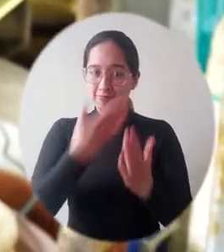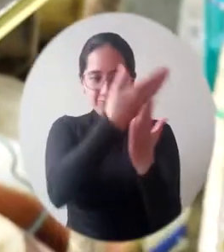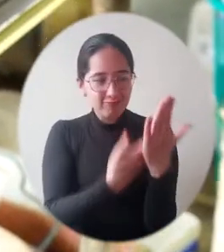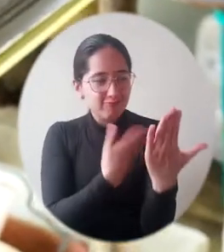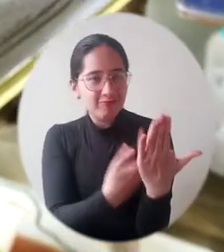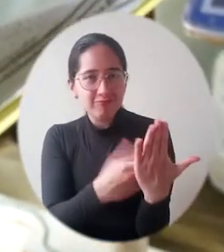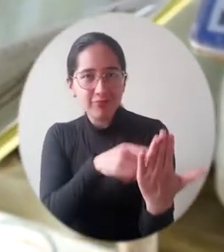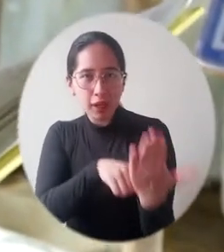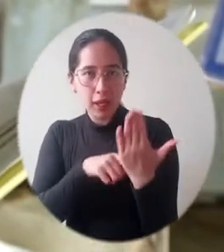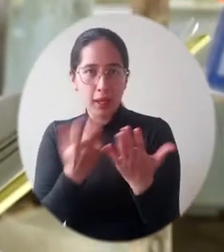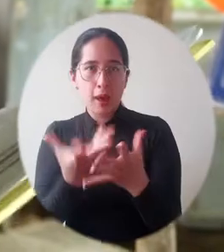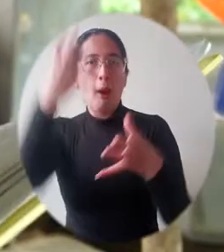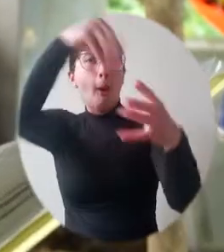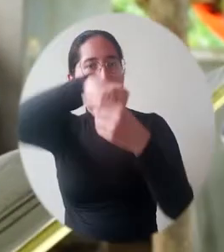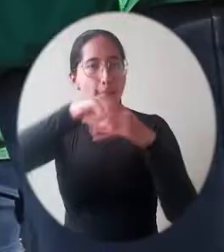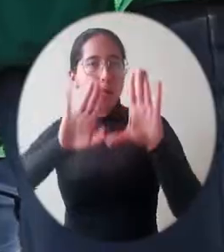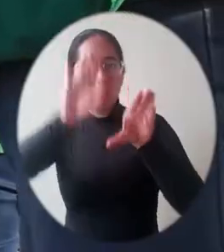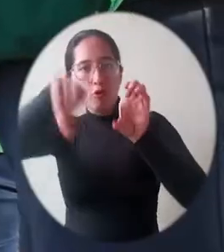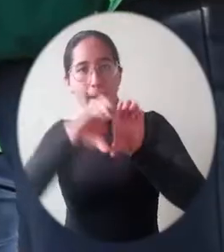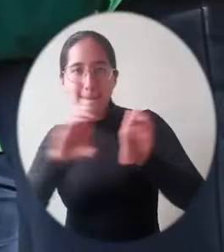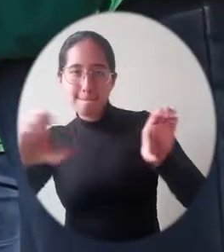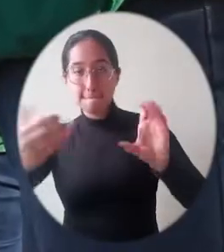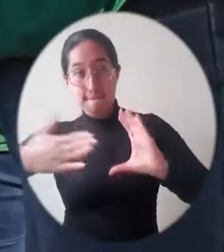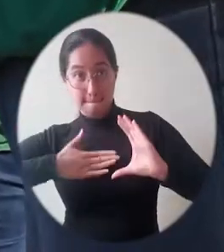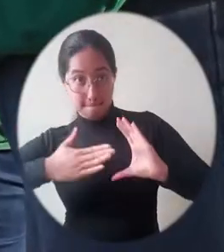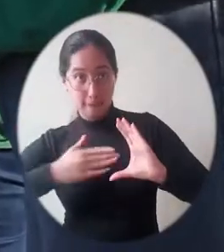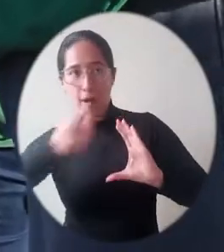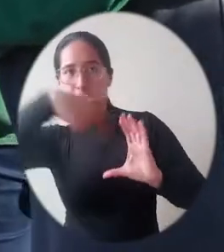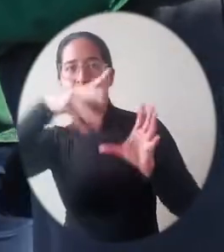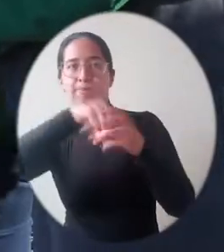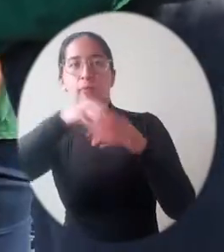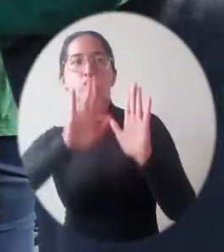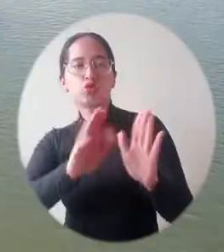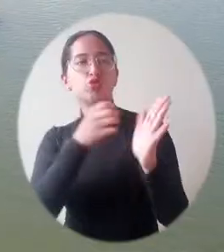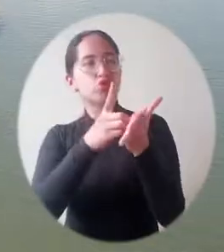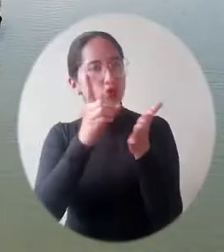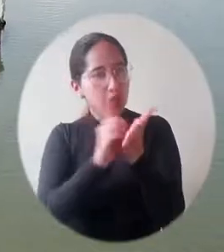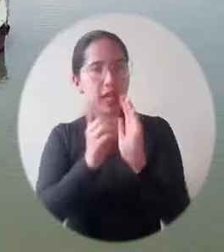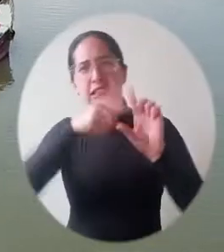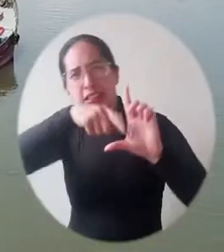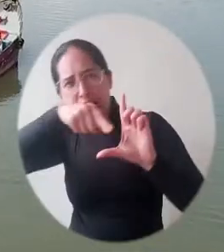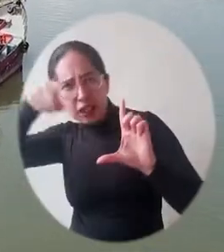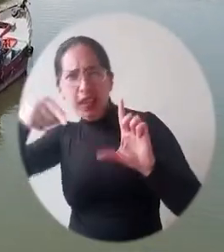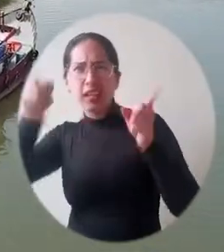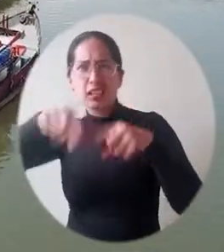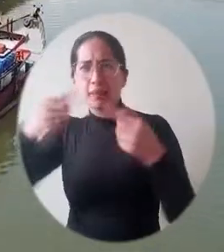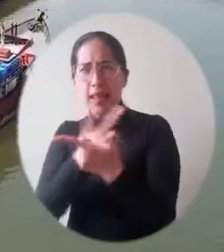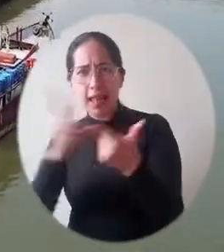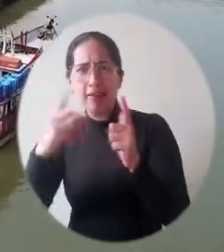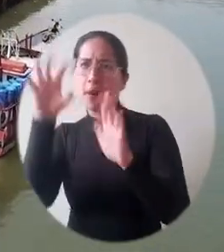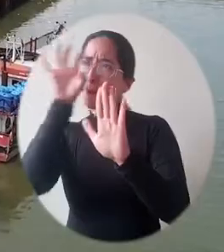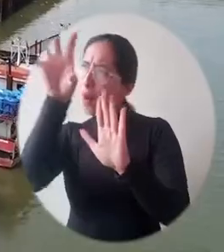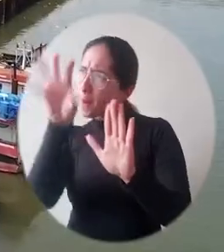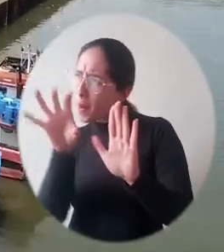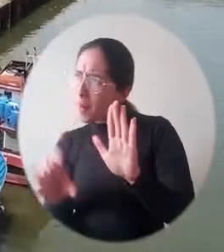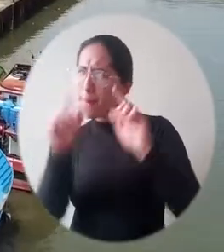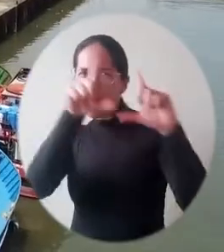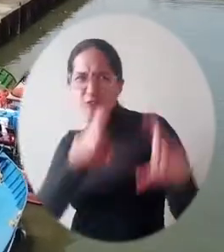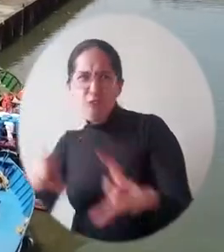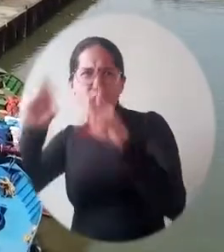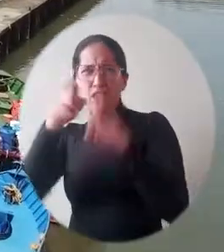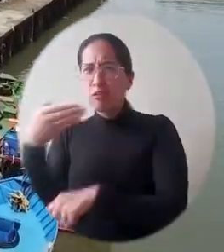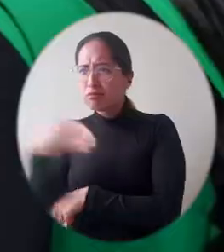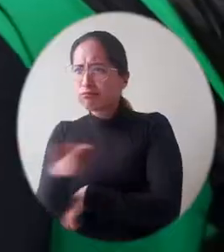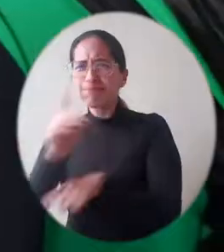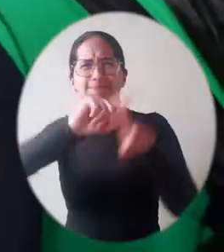La anonimización de las bases de datos en la plataforma, la certificación de nuevas operaciones estadísticas y la disponibilidad de fotografías